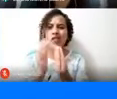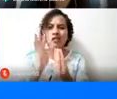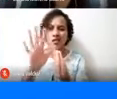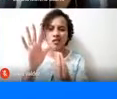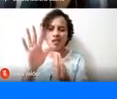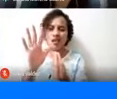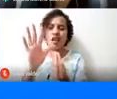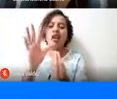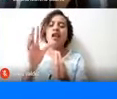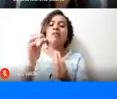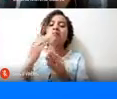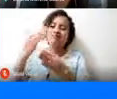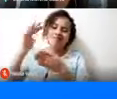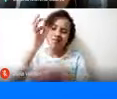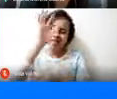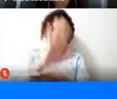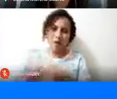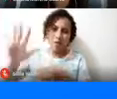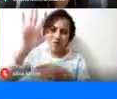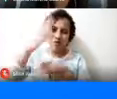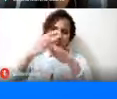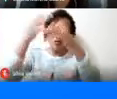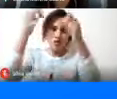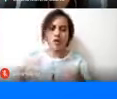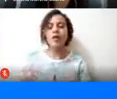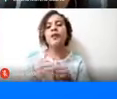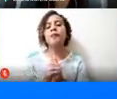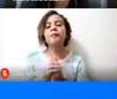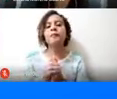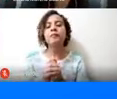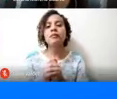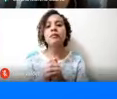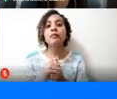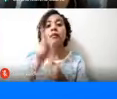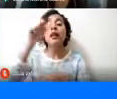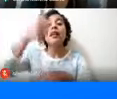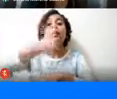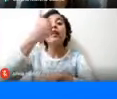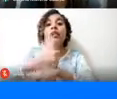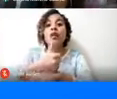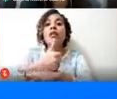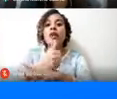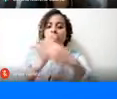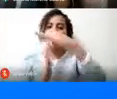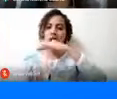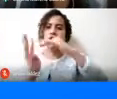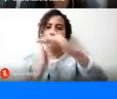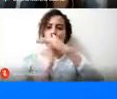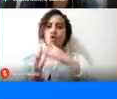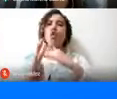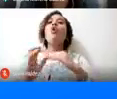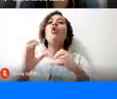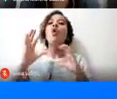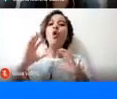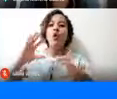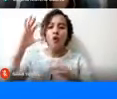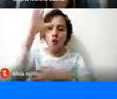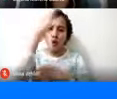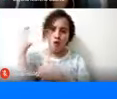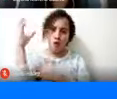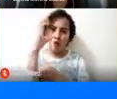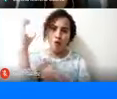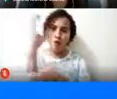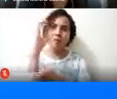de seguridad, ¿cierto? el director de migración Colombia o quien haga sus veces en cada uno de